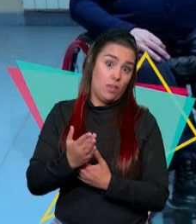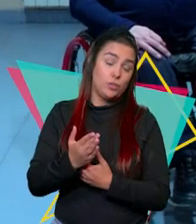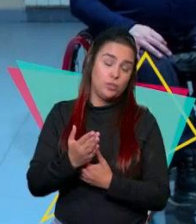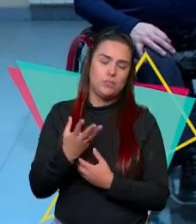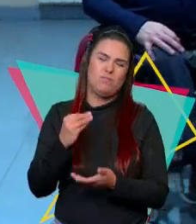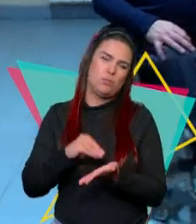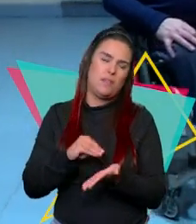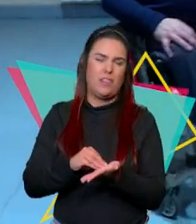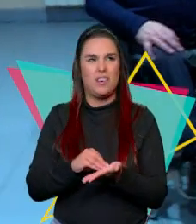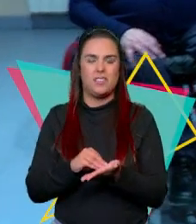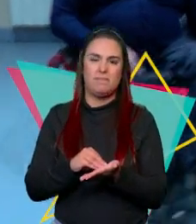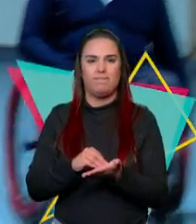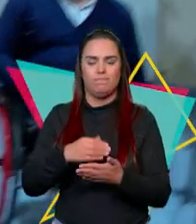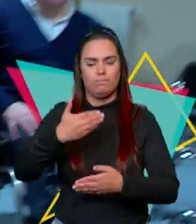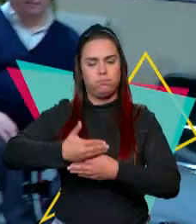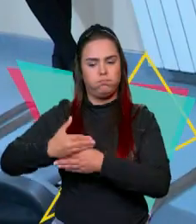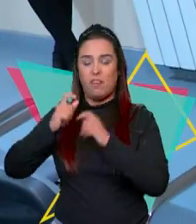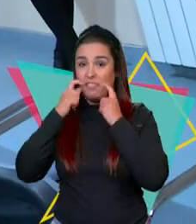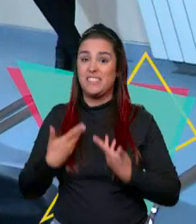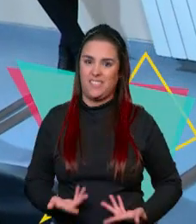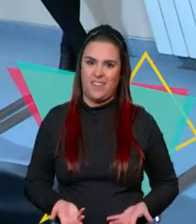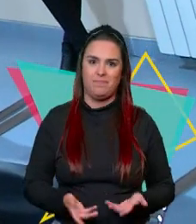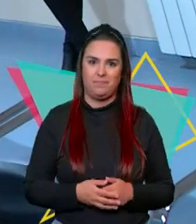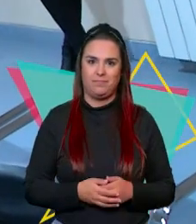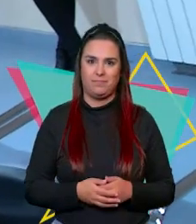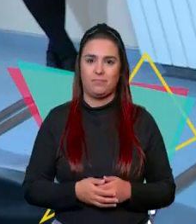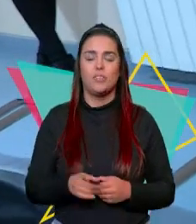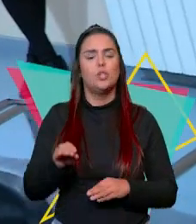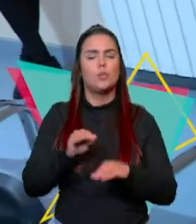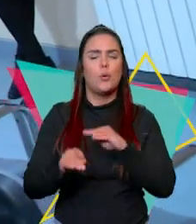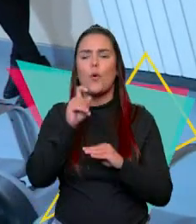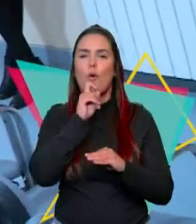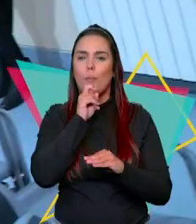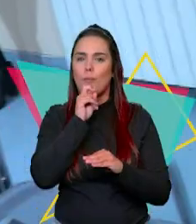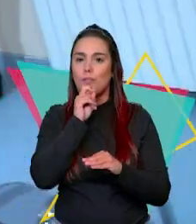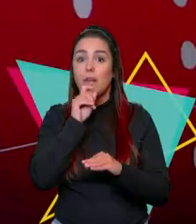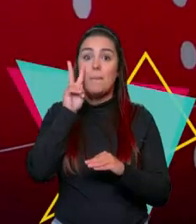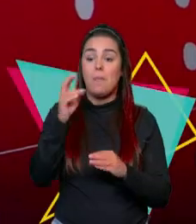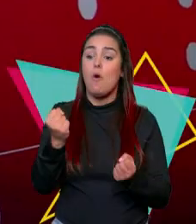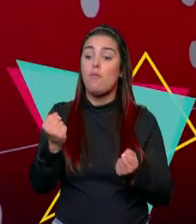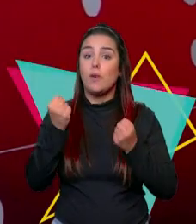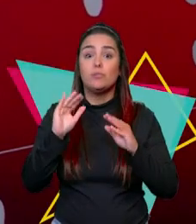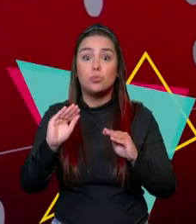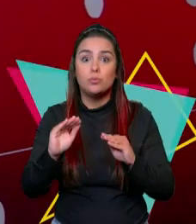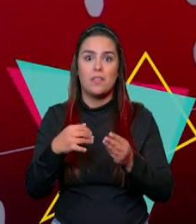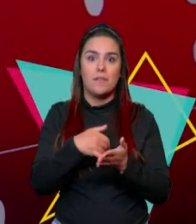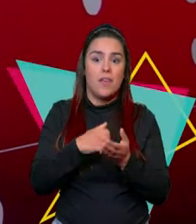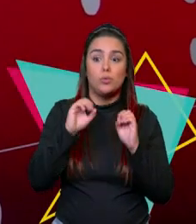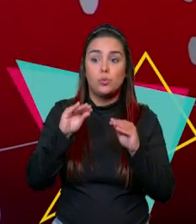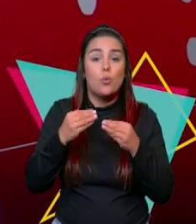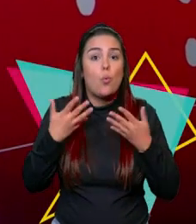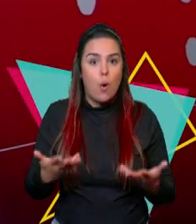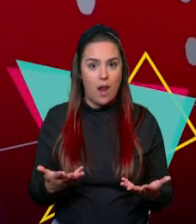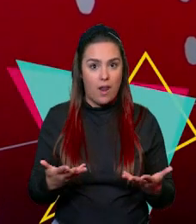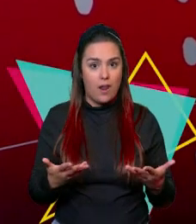discapacidad muchas veces la barrera física. Se puede subsanar simplemente analizando cuáles son sus fortalezas, cuáles son sus